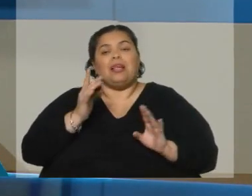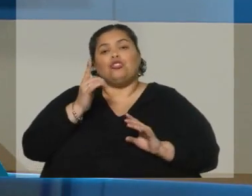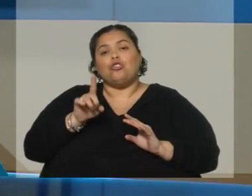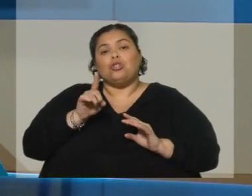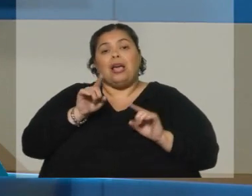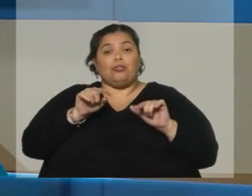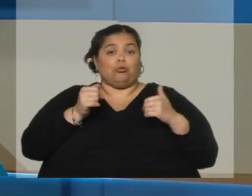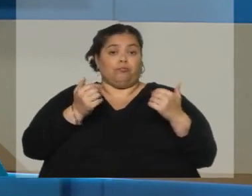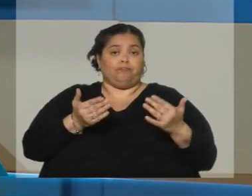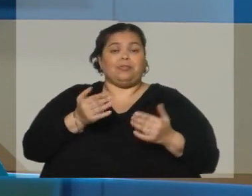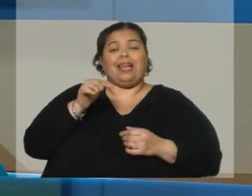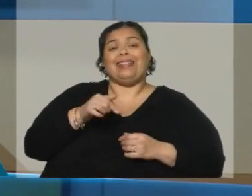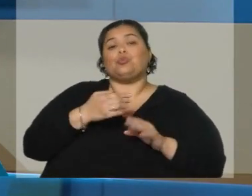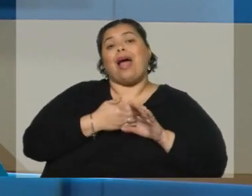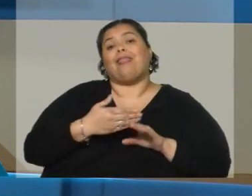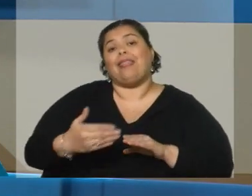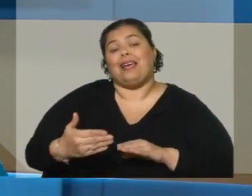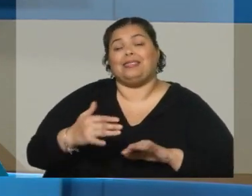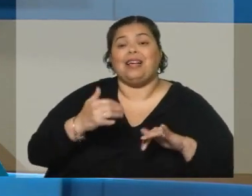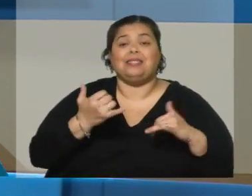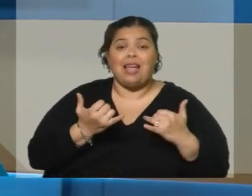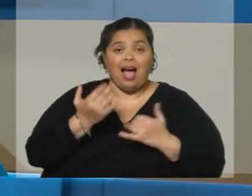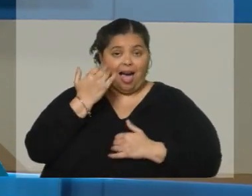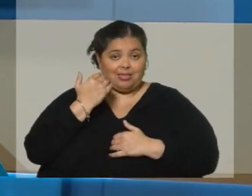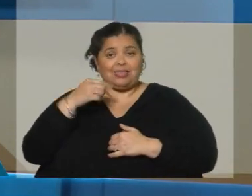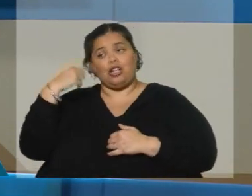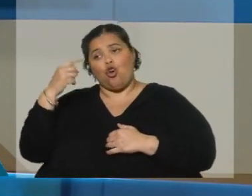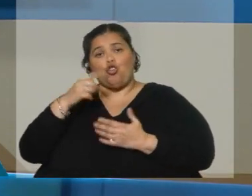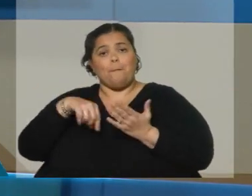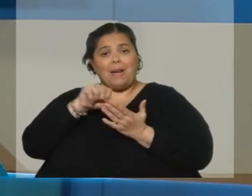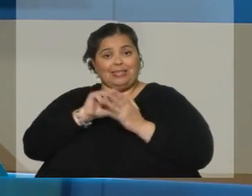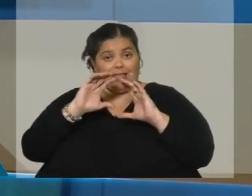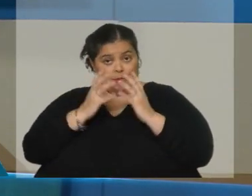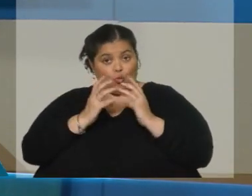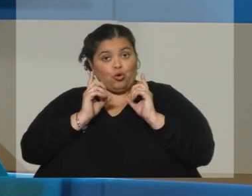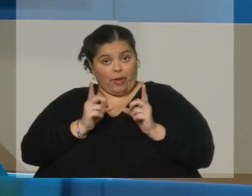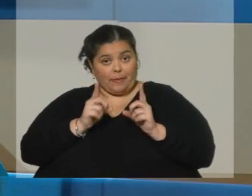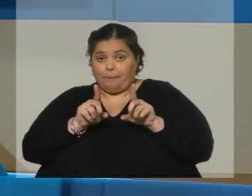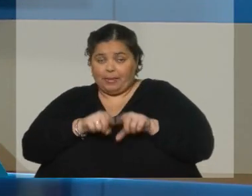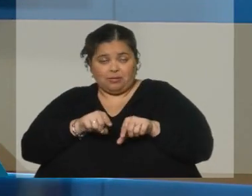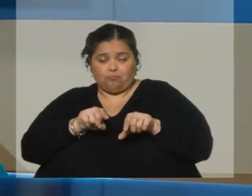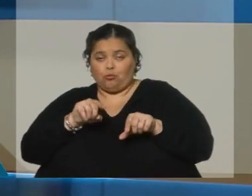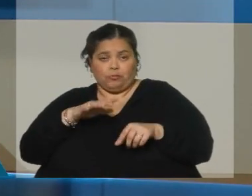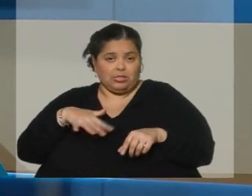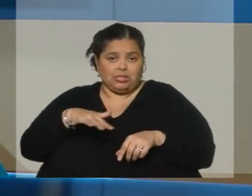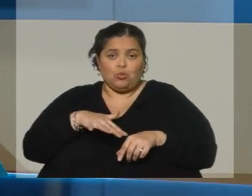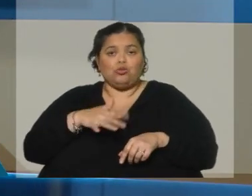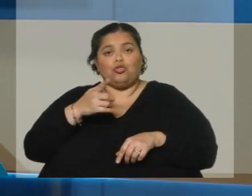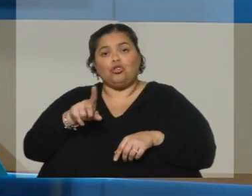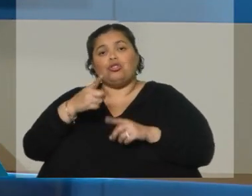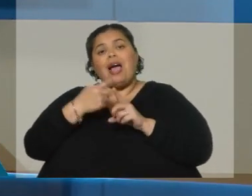se vuelcan a esto. Es una tendencia que además se ha dado ya en otras partes del mundo desde hace bastante tiempo con fuerza y por lo tanto los arrendamientos